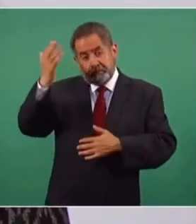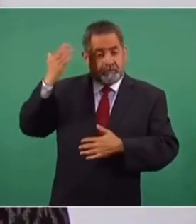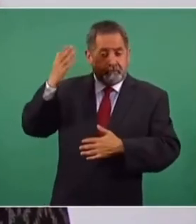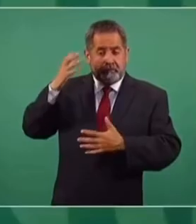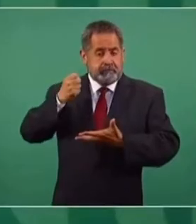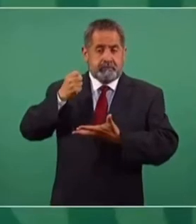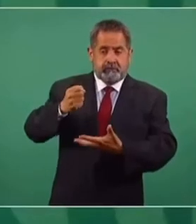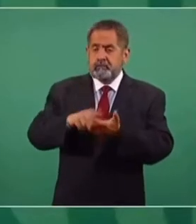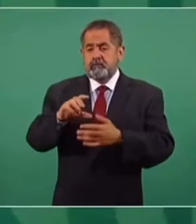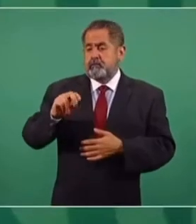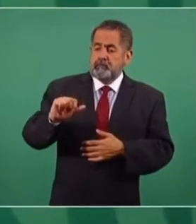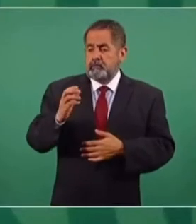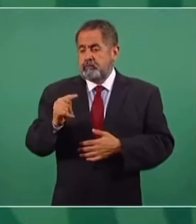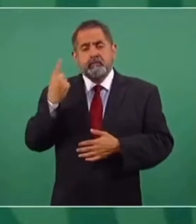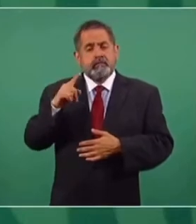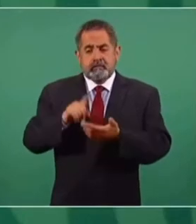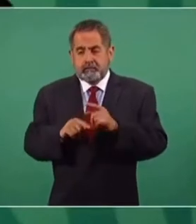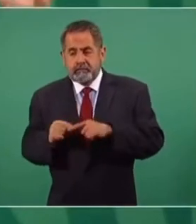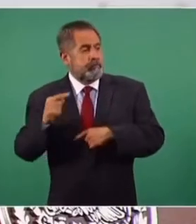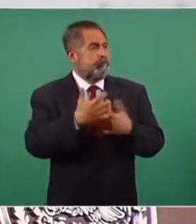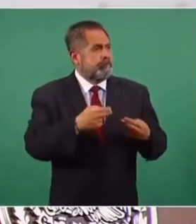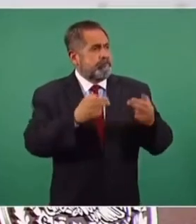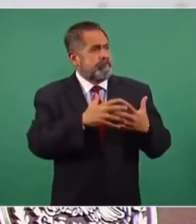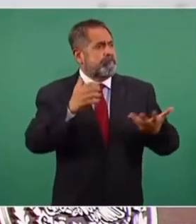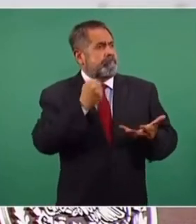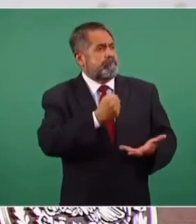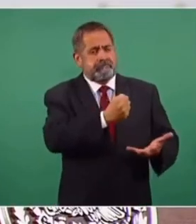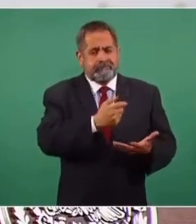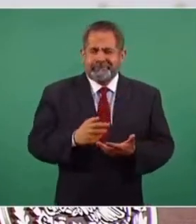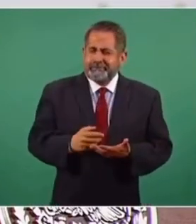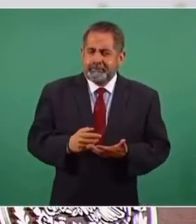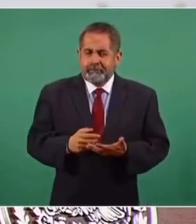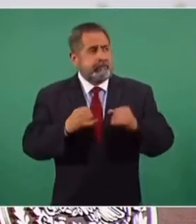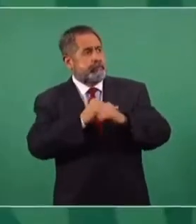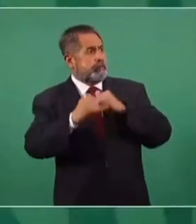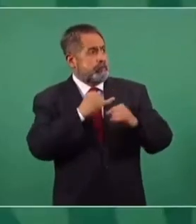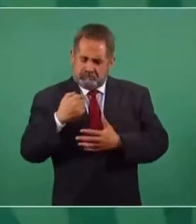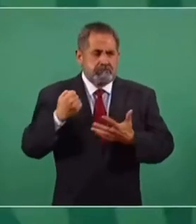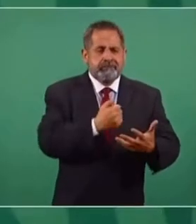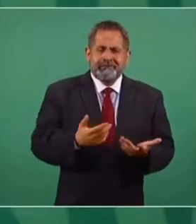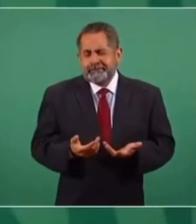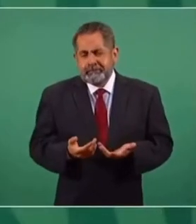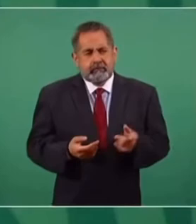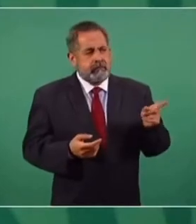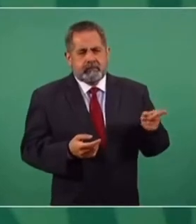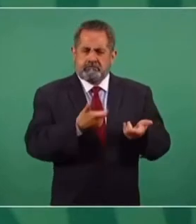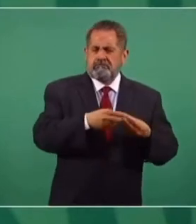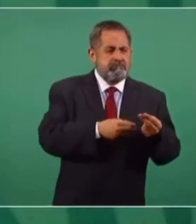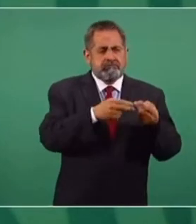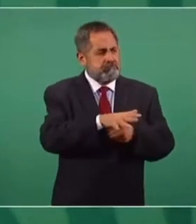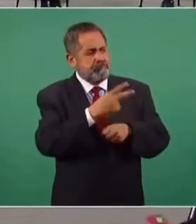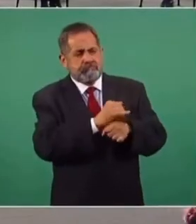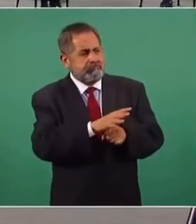que entregaba el CONACYT era para grandes empresas, hasta transnacionales, que podían muy bien financiar